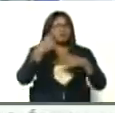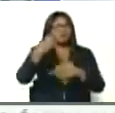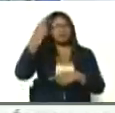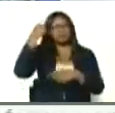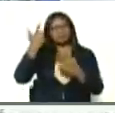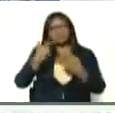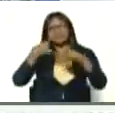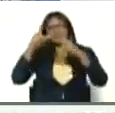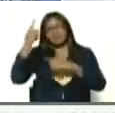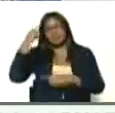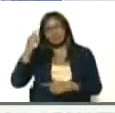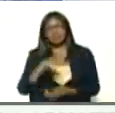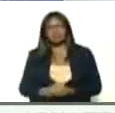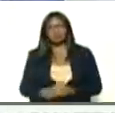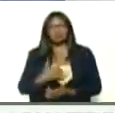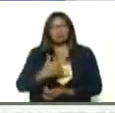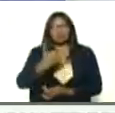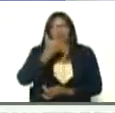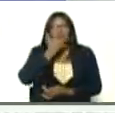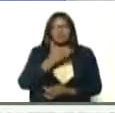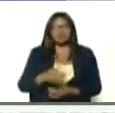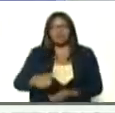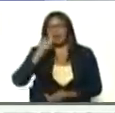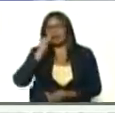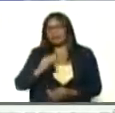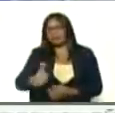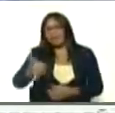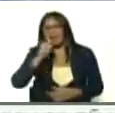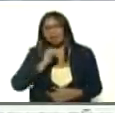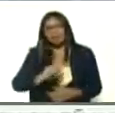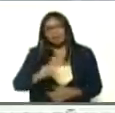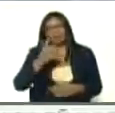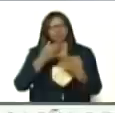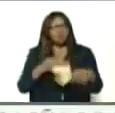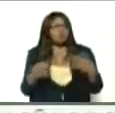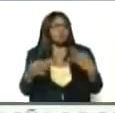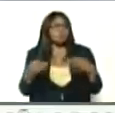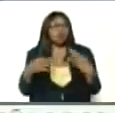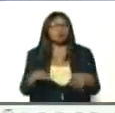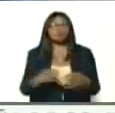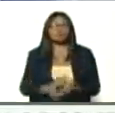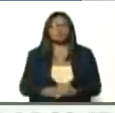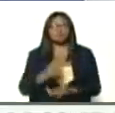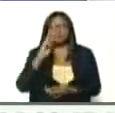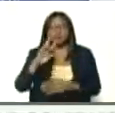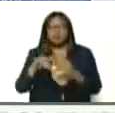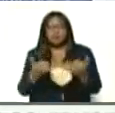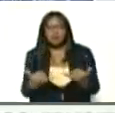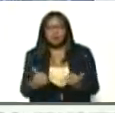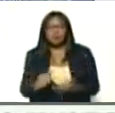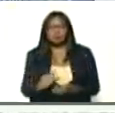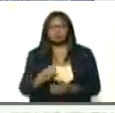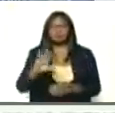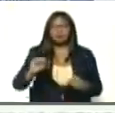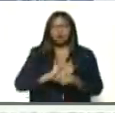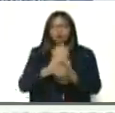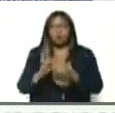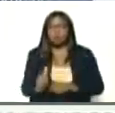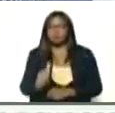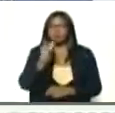día, métele, métele, métele, y cuando te das cuenta, te metiste, fue el coronavirus,